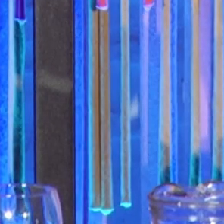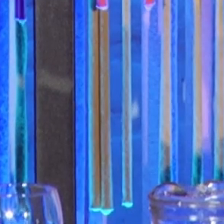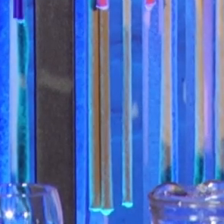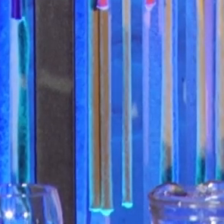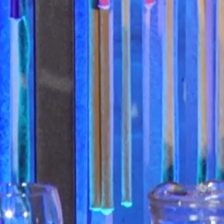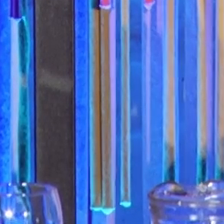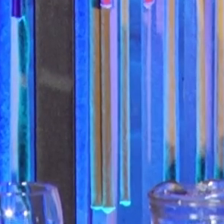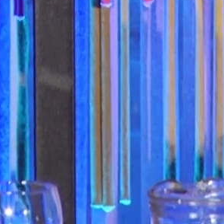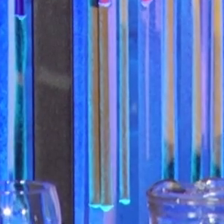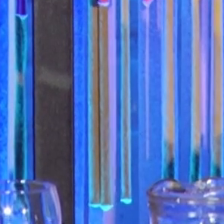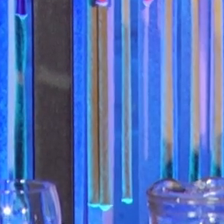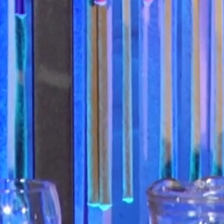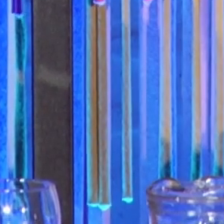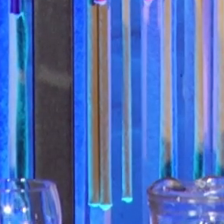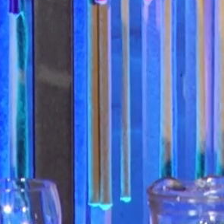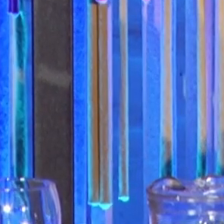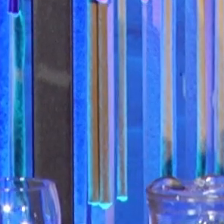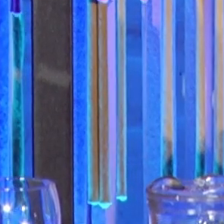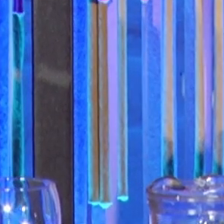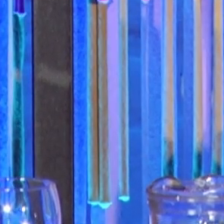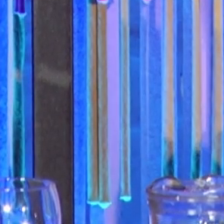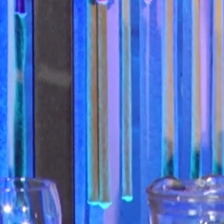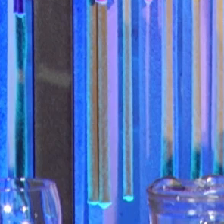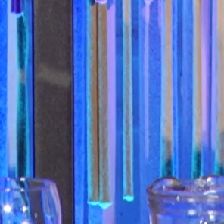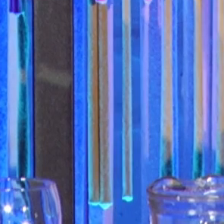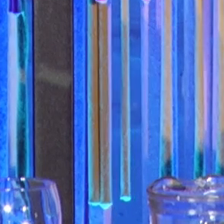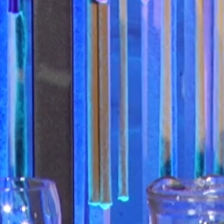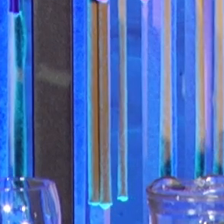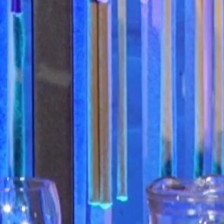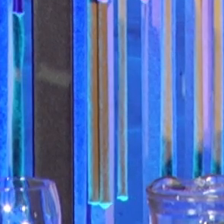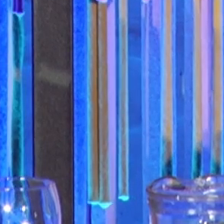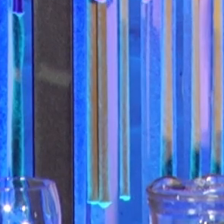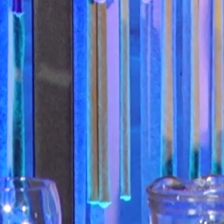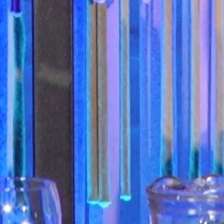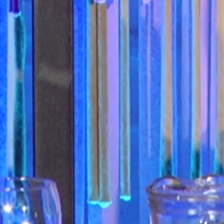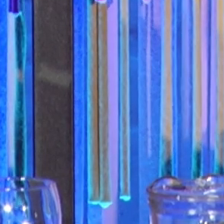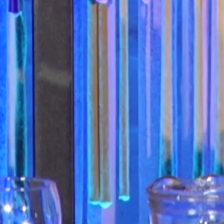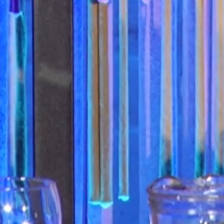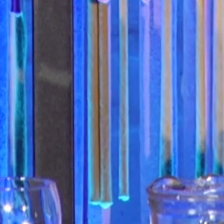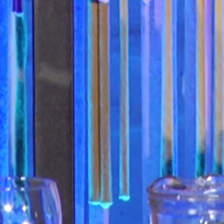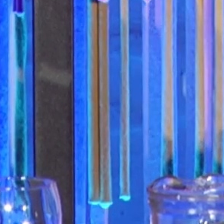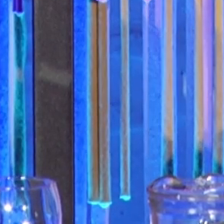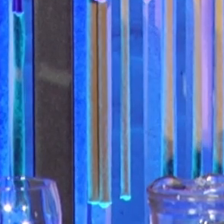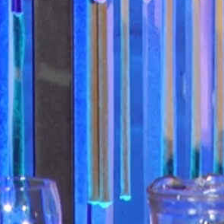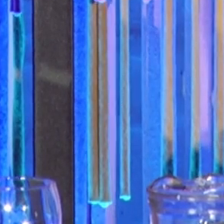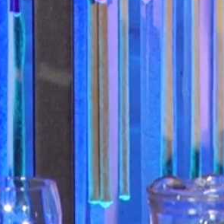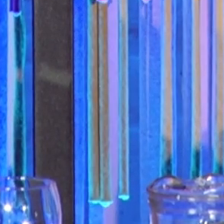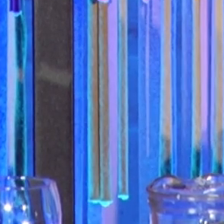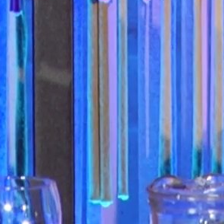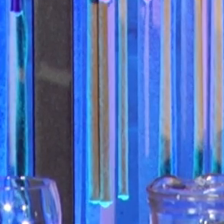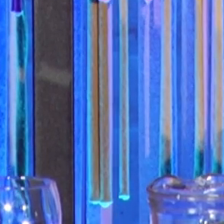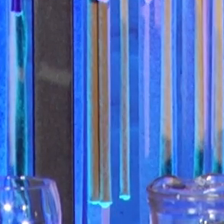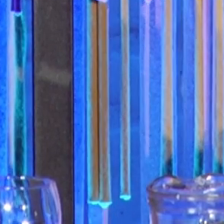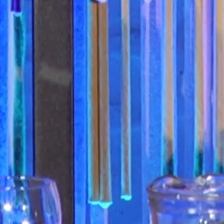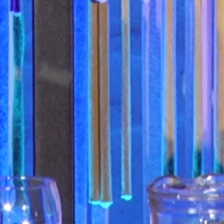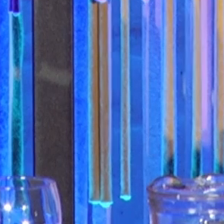año tenemos muchísimos interesados y alrededor de unos 900 egresados cada uno de estos años y que hemos trabajado